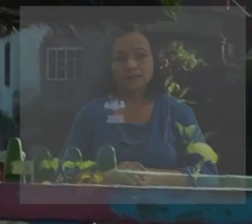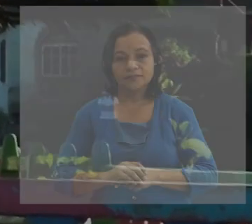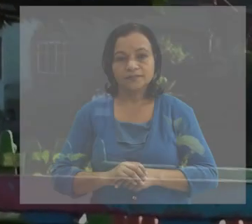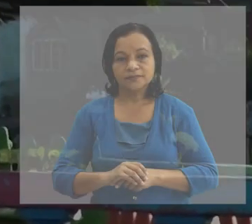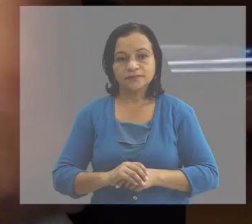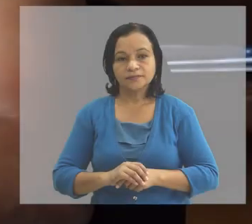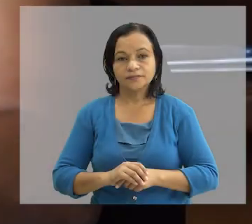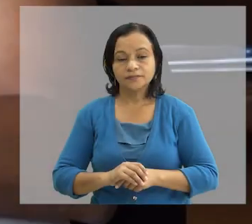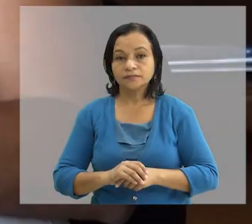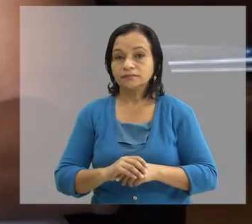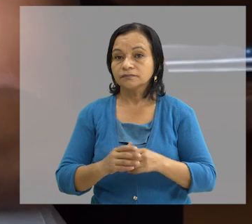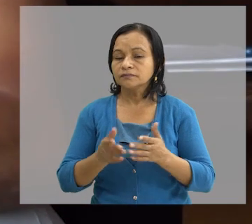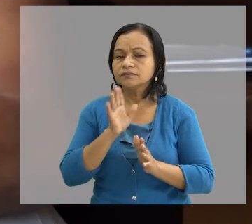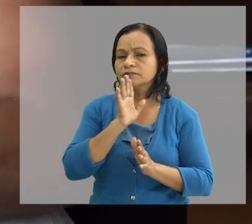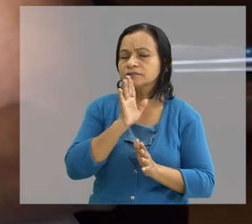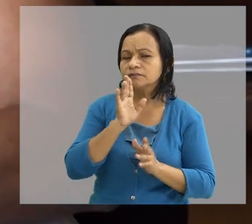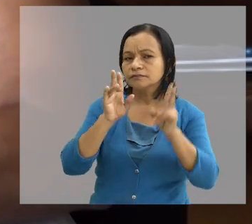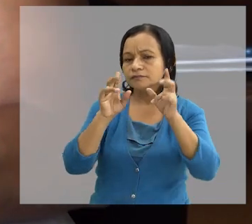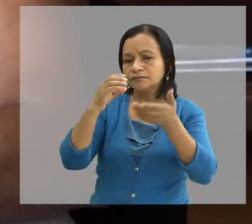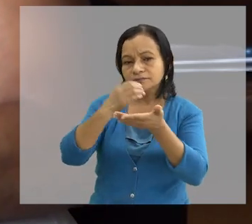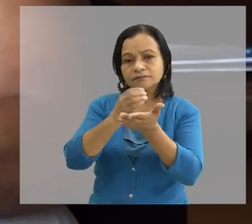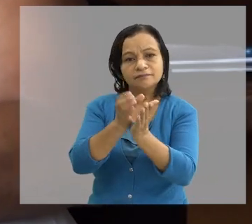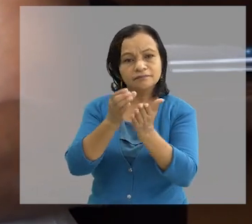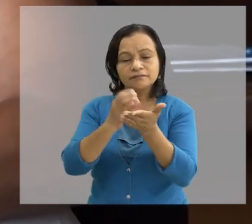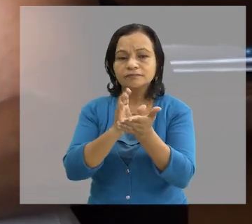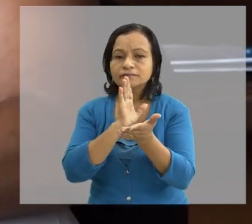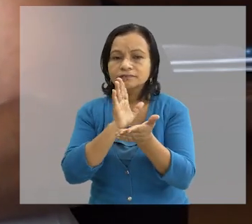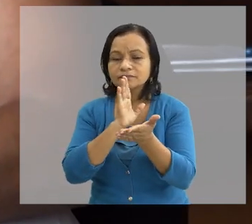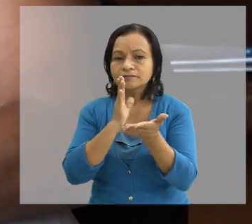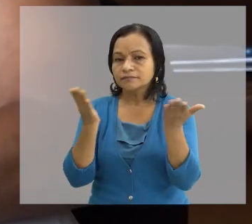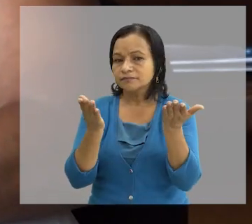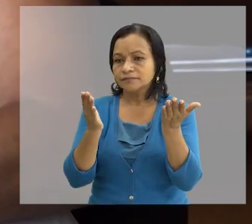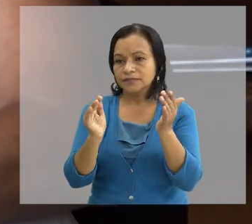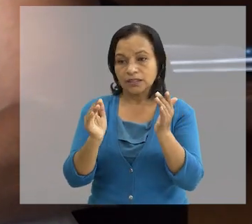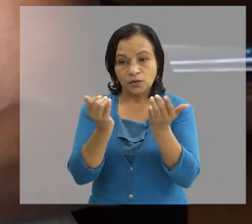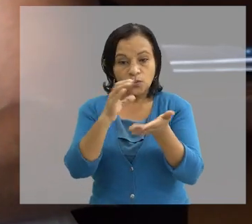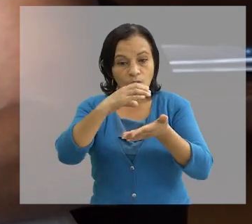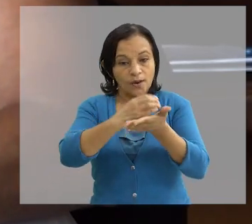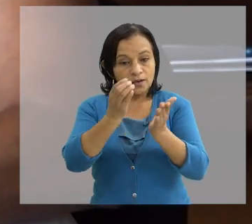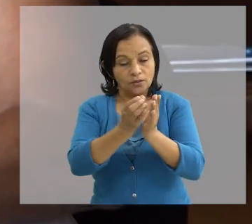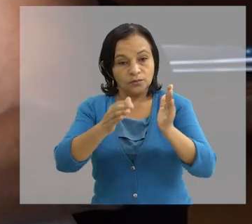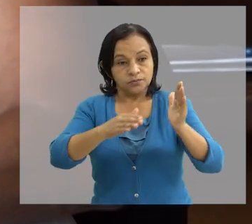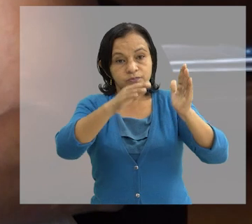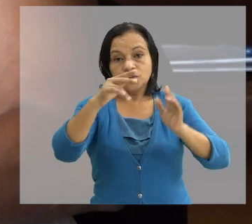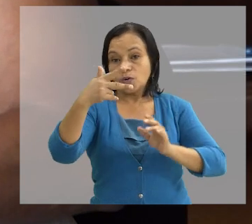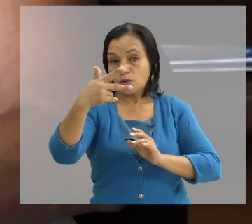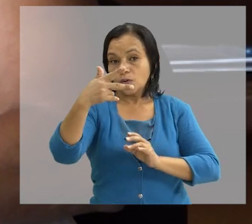Y hablar del municipio del Crucero por su altura que estamos a